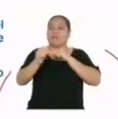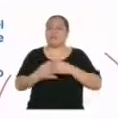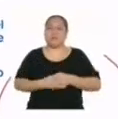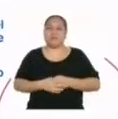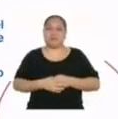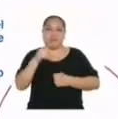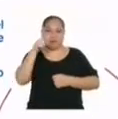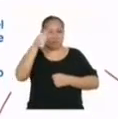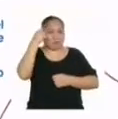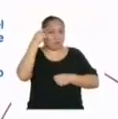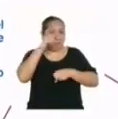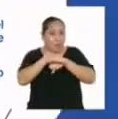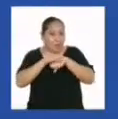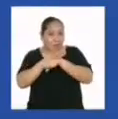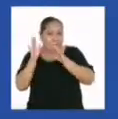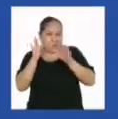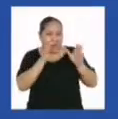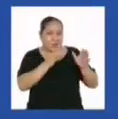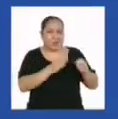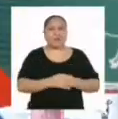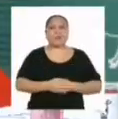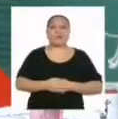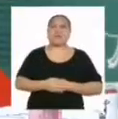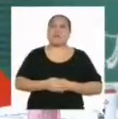te parece el plan, Yarenis?